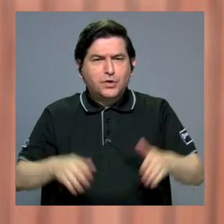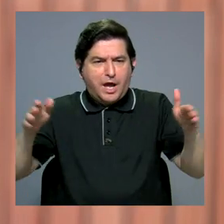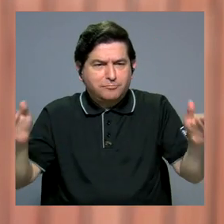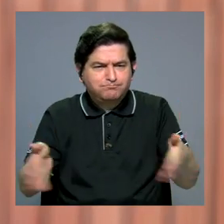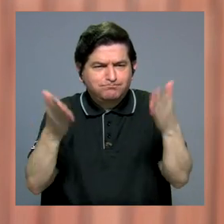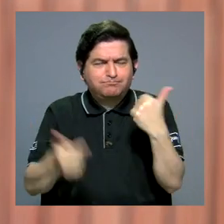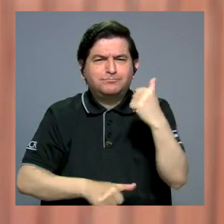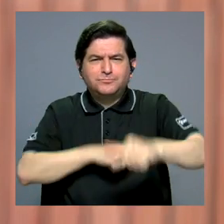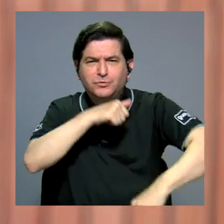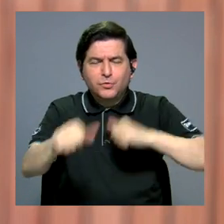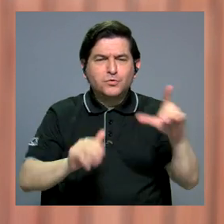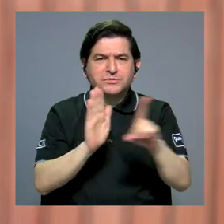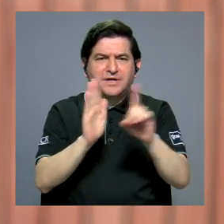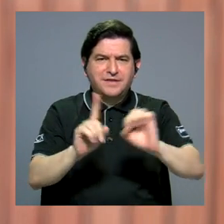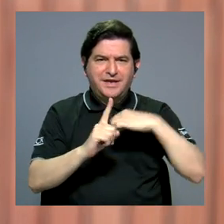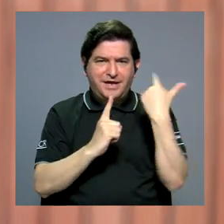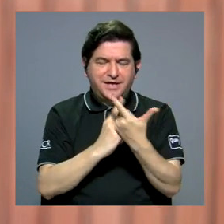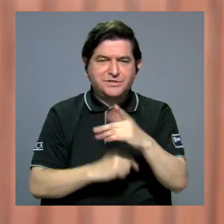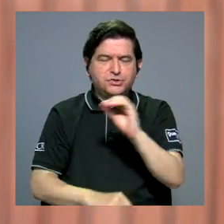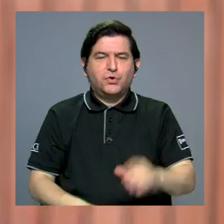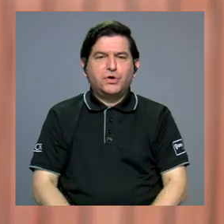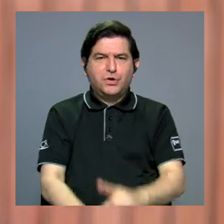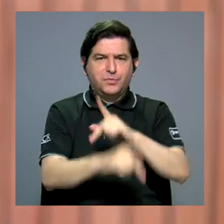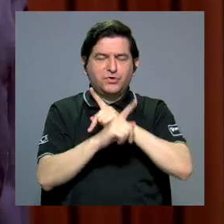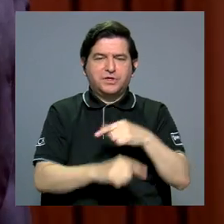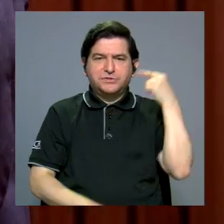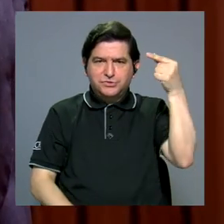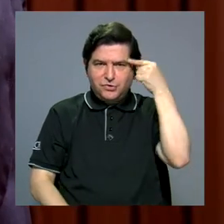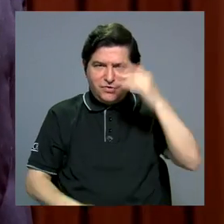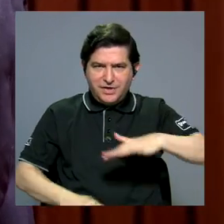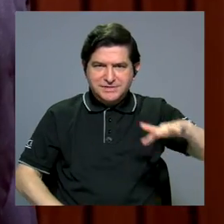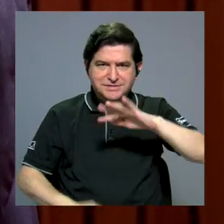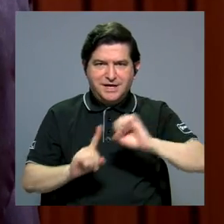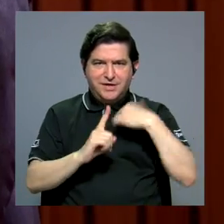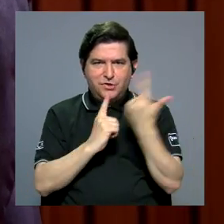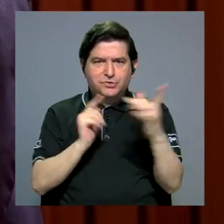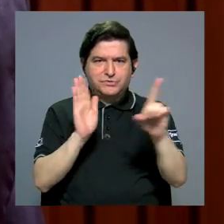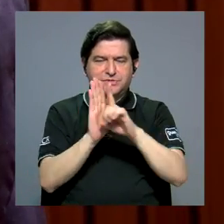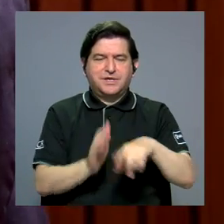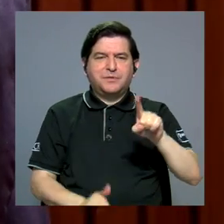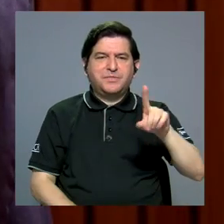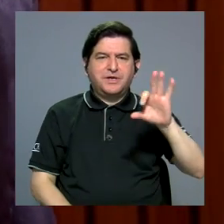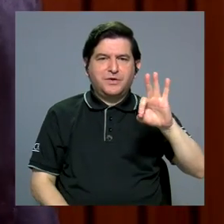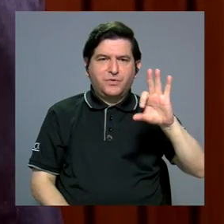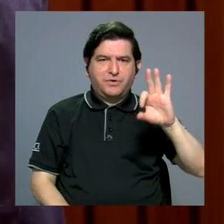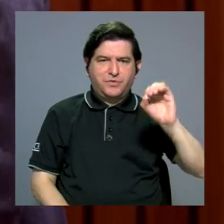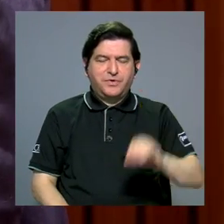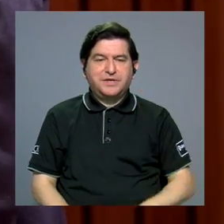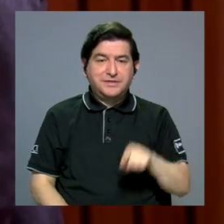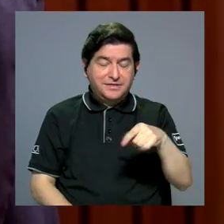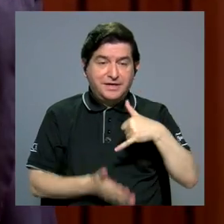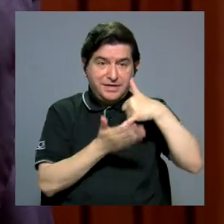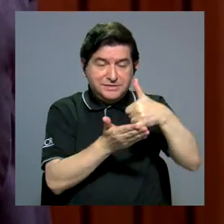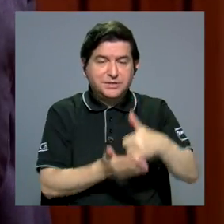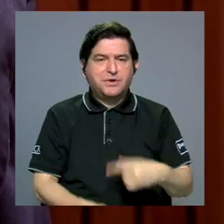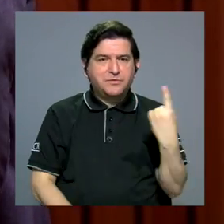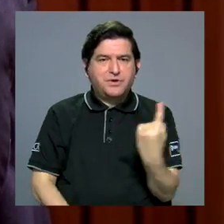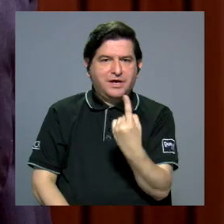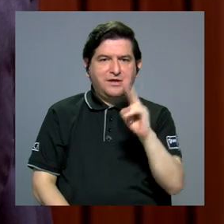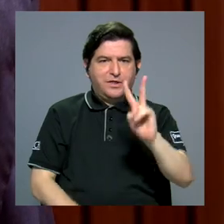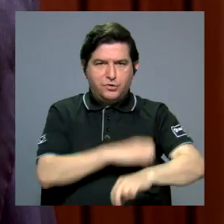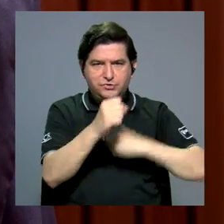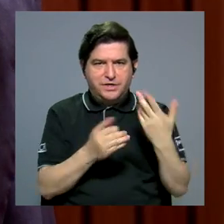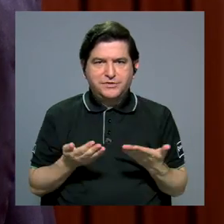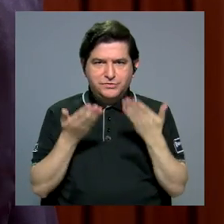impulsado la lucha por los derechos sociales y por la protección del Estado social de derecho. Desde 1990 este galardón se otorga